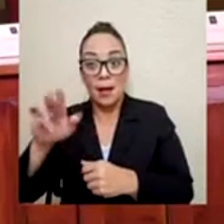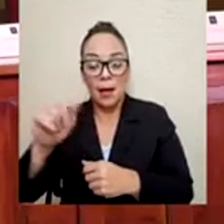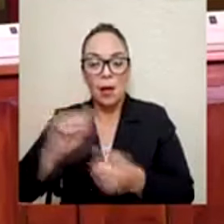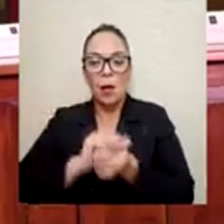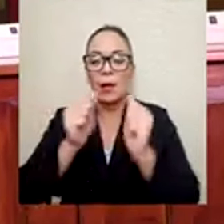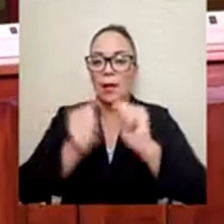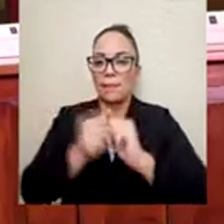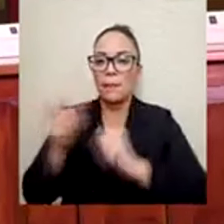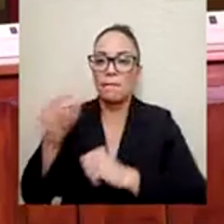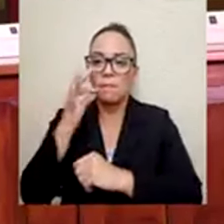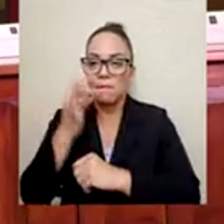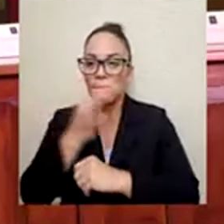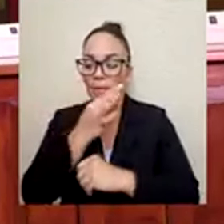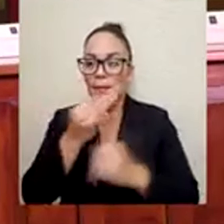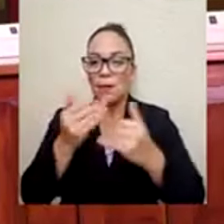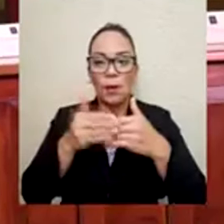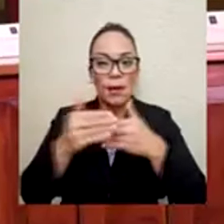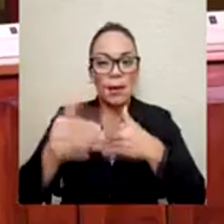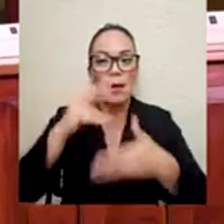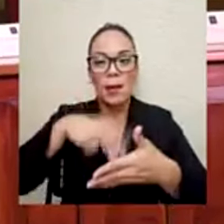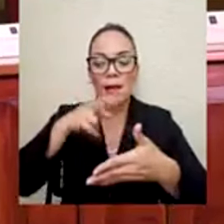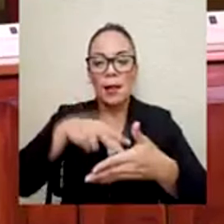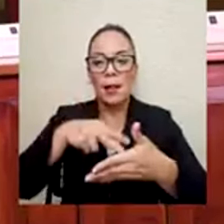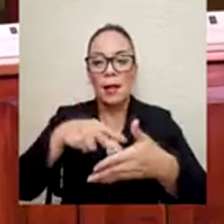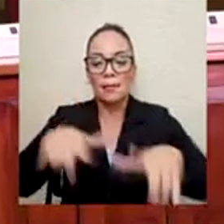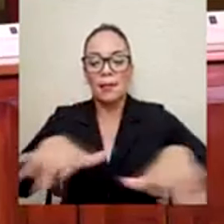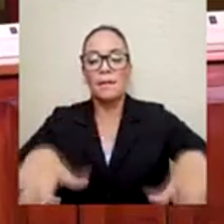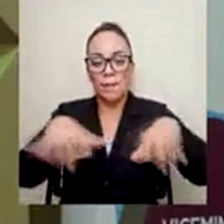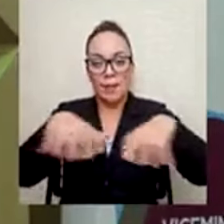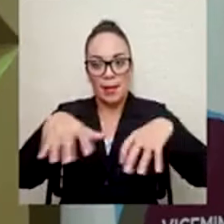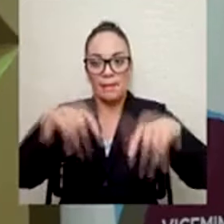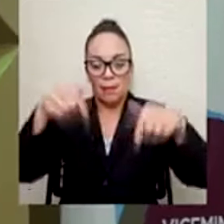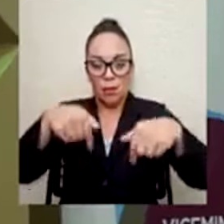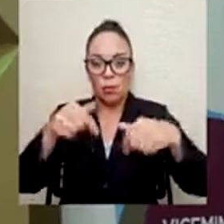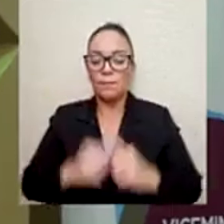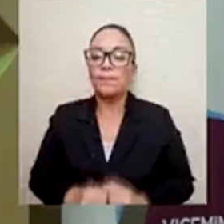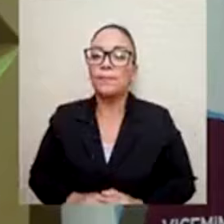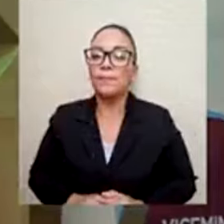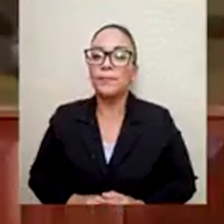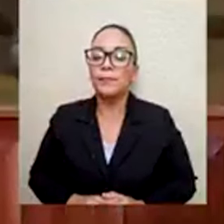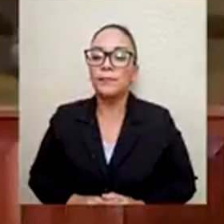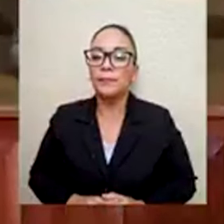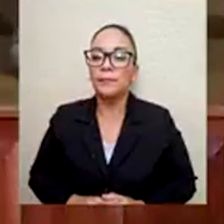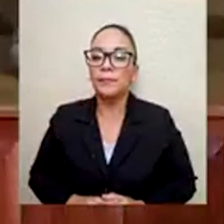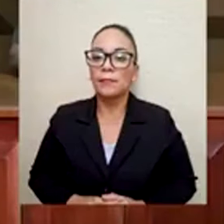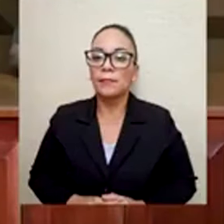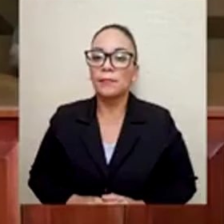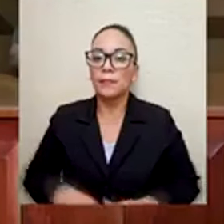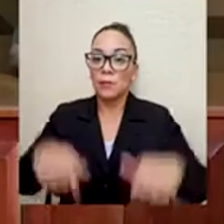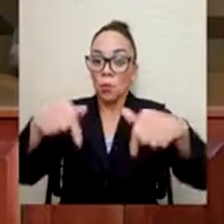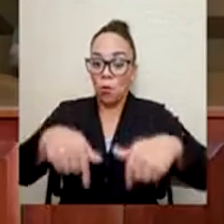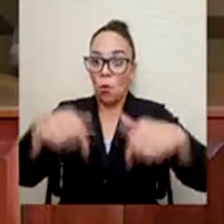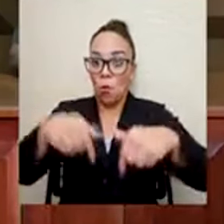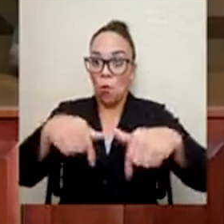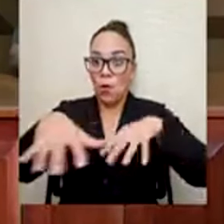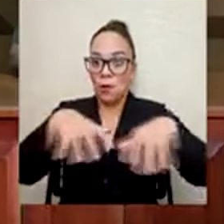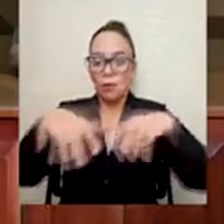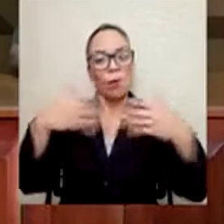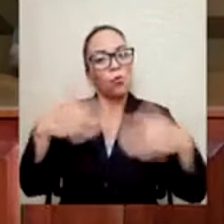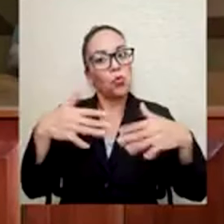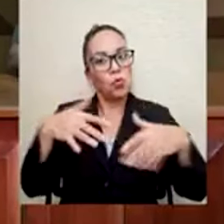La Finca para que en adelante se lea Territorio Indígena de Conte Burica. Este evento va a marcar un antes y un después,